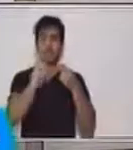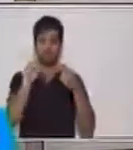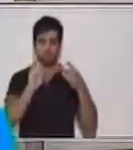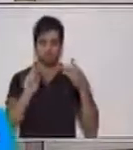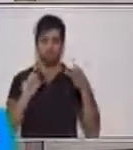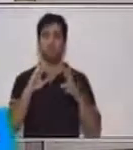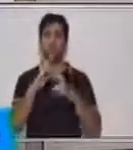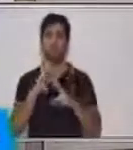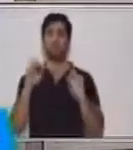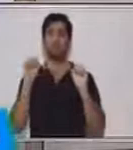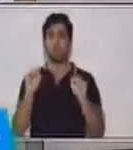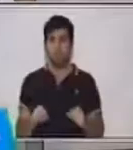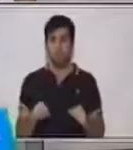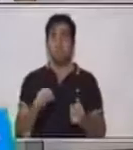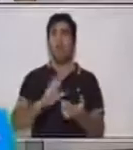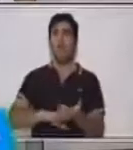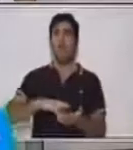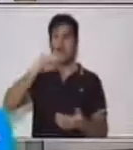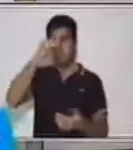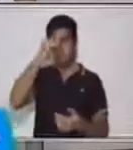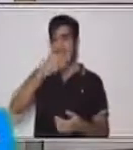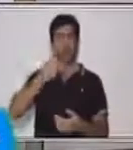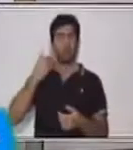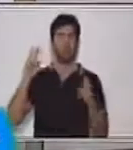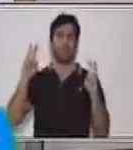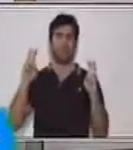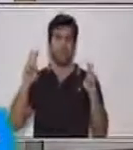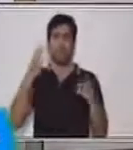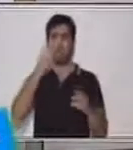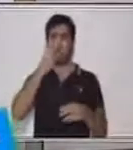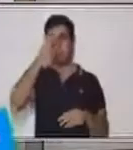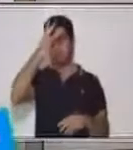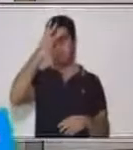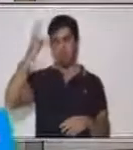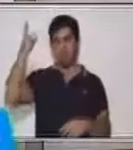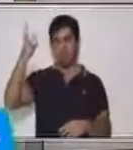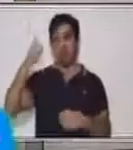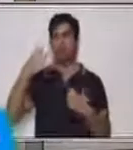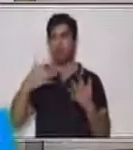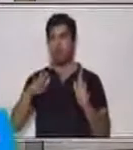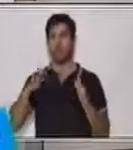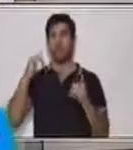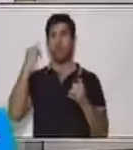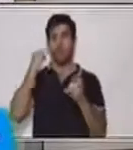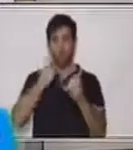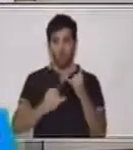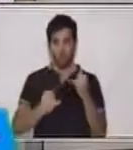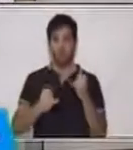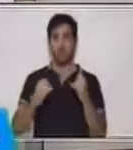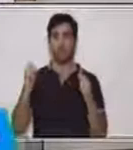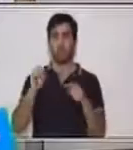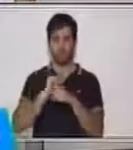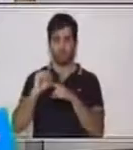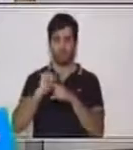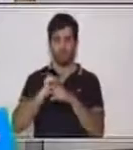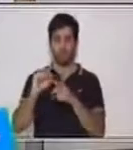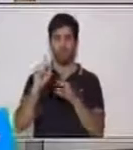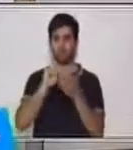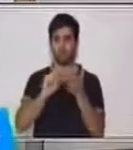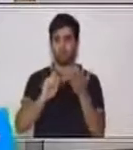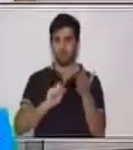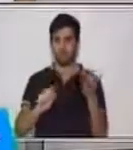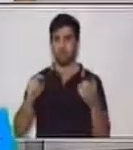Y con eso podemos trabajar todas las cantidades que querramos. El último ejercicio de esta clase. ¿Qué